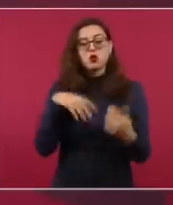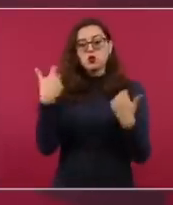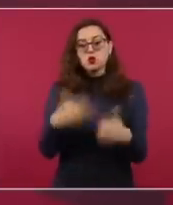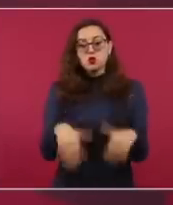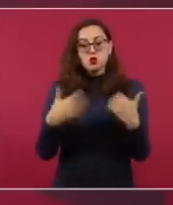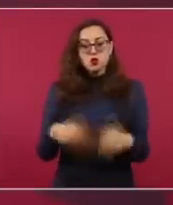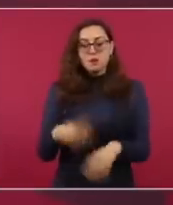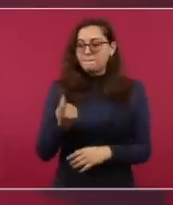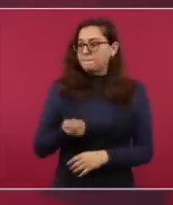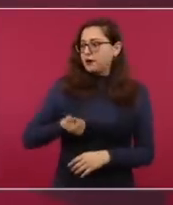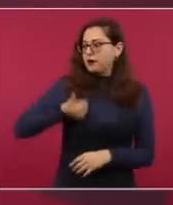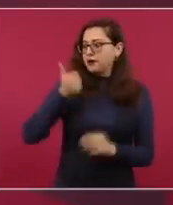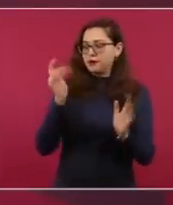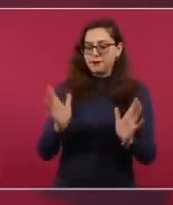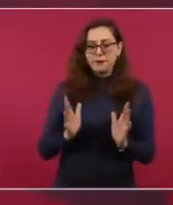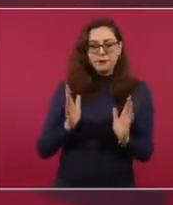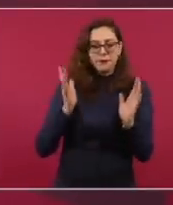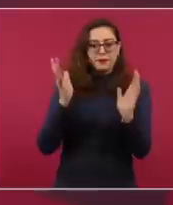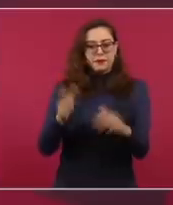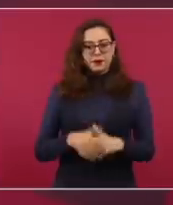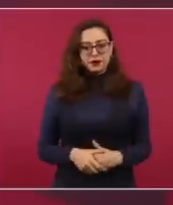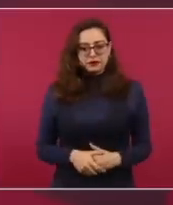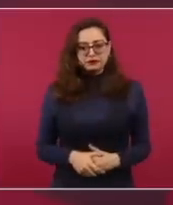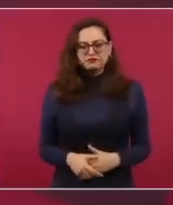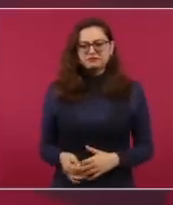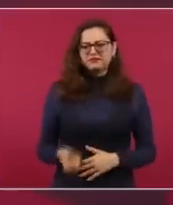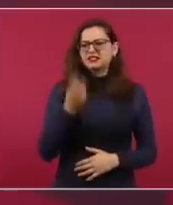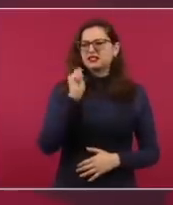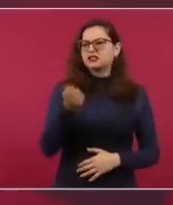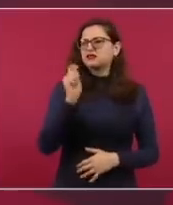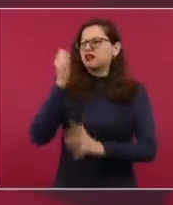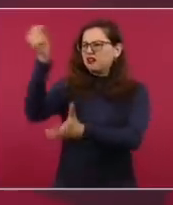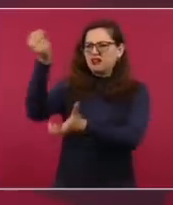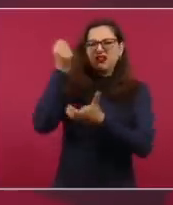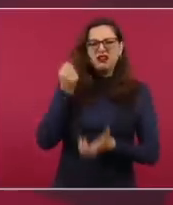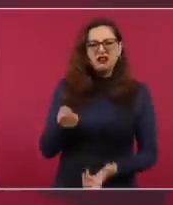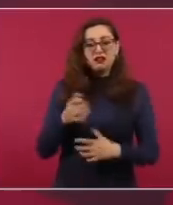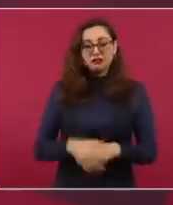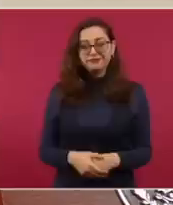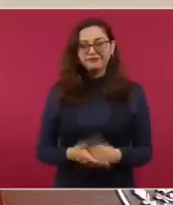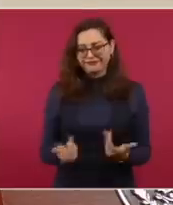en empleos, en bienestar en México.